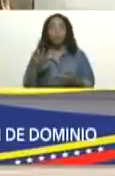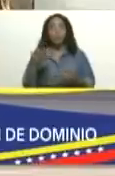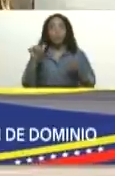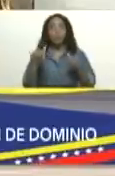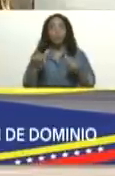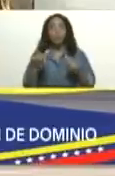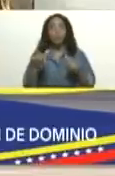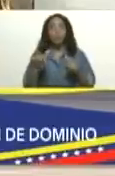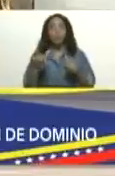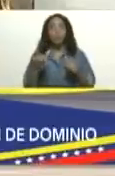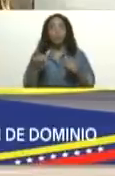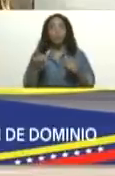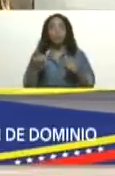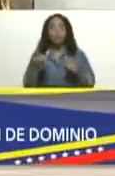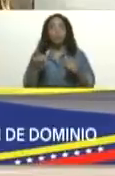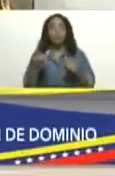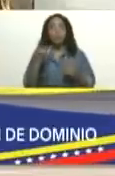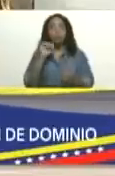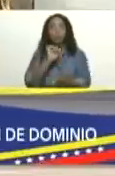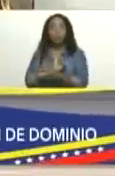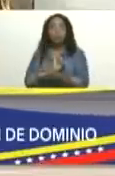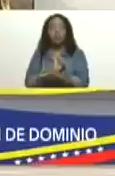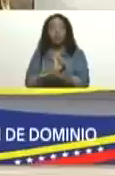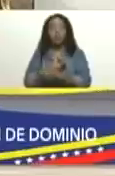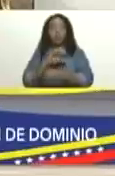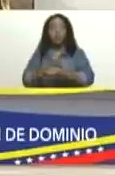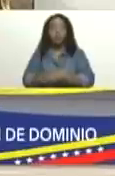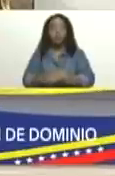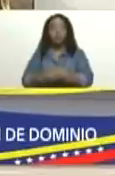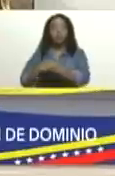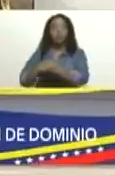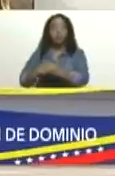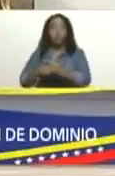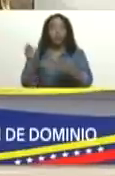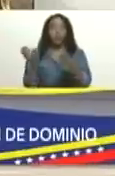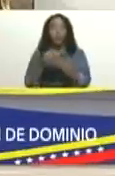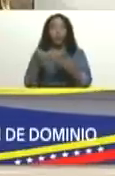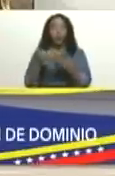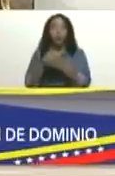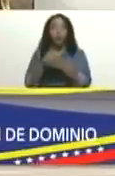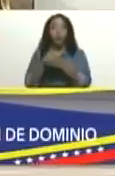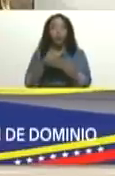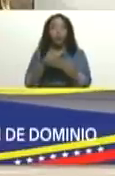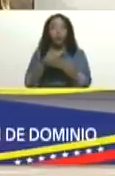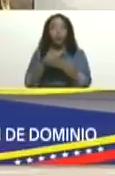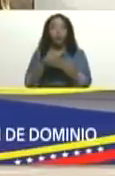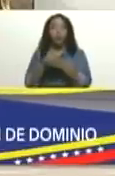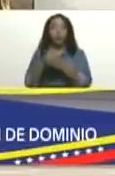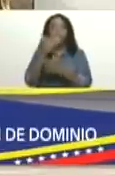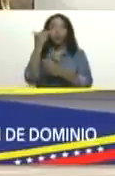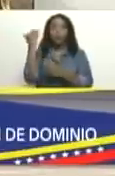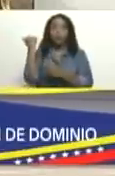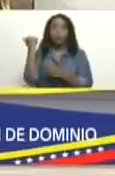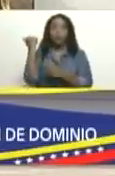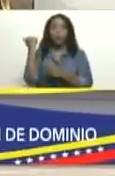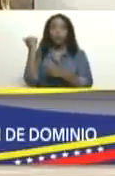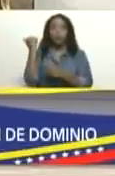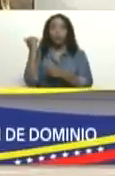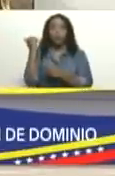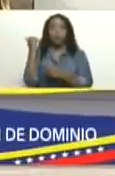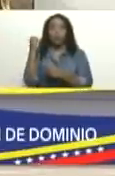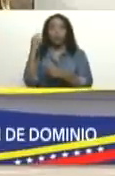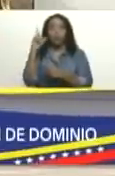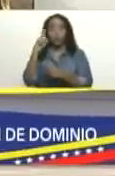bandidos capturados y presos un grupo se fue a huir al exterior lo estamos buscando también